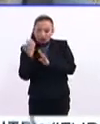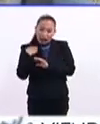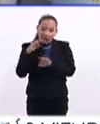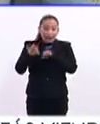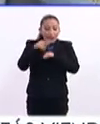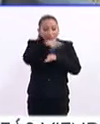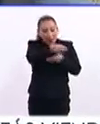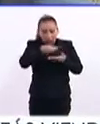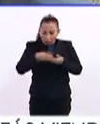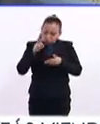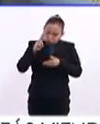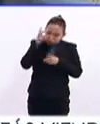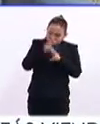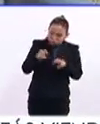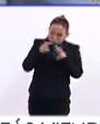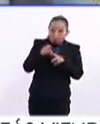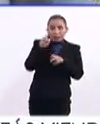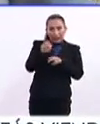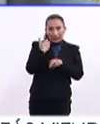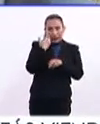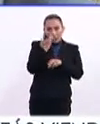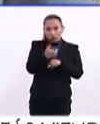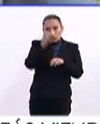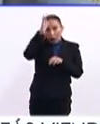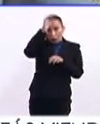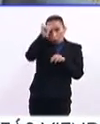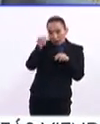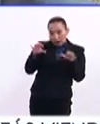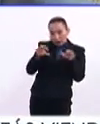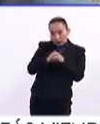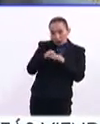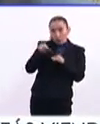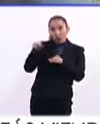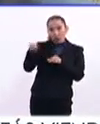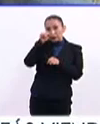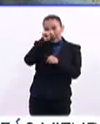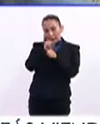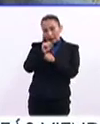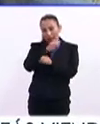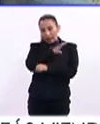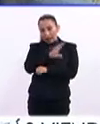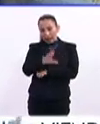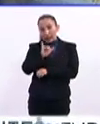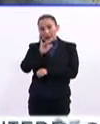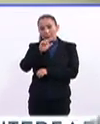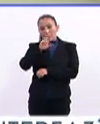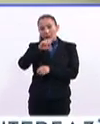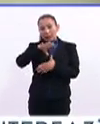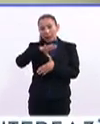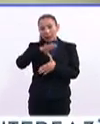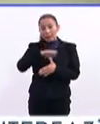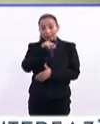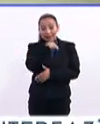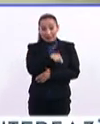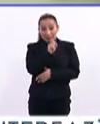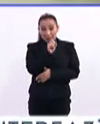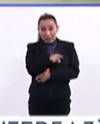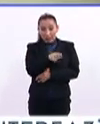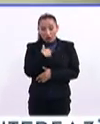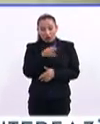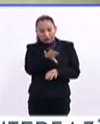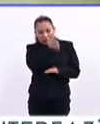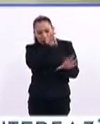trabajo de ida y vuelta. Yo creo que es el sentido de un convenio con la Secretaría General Iberoamericana. En ese sentido,